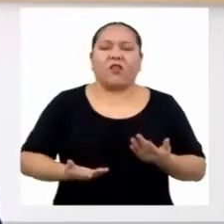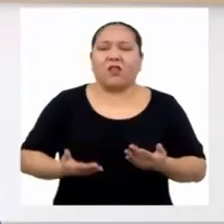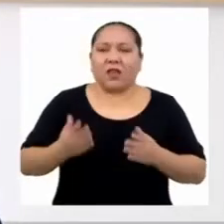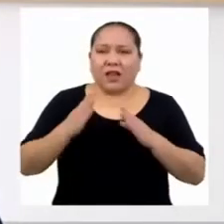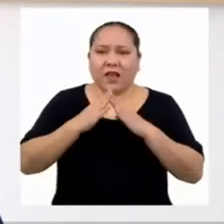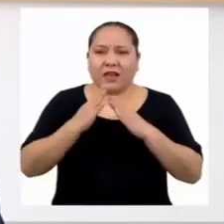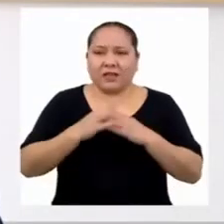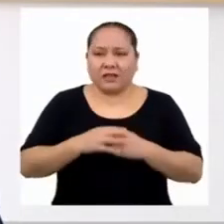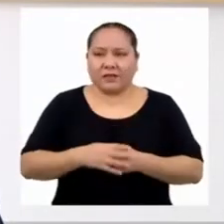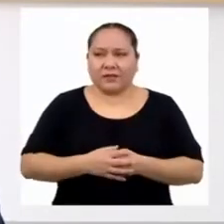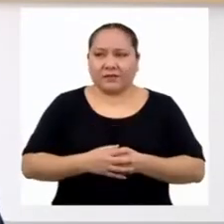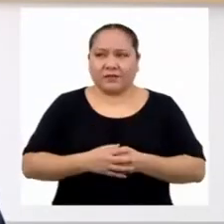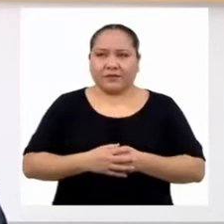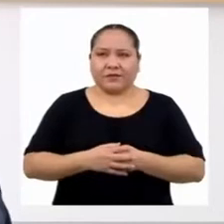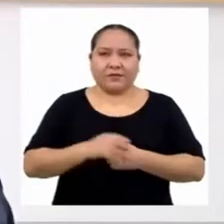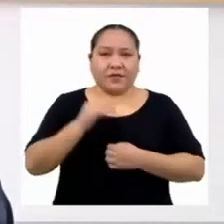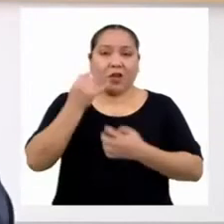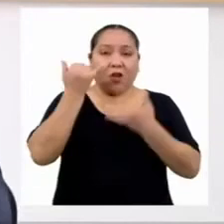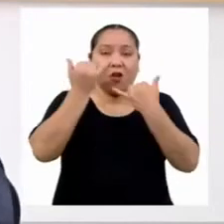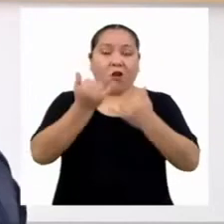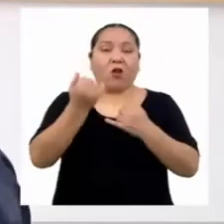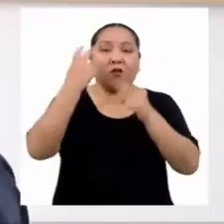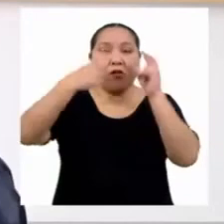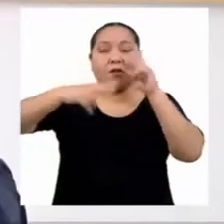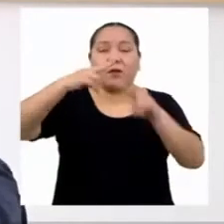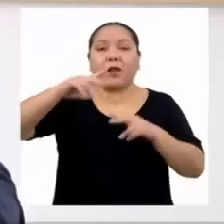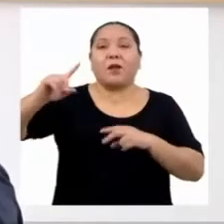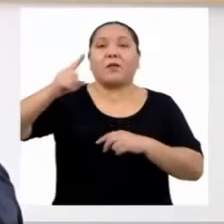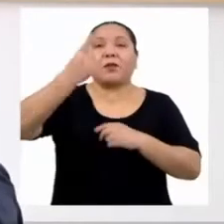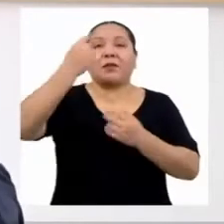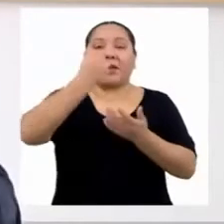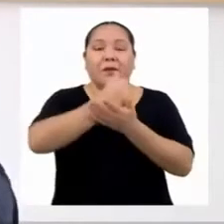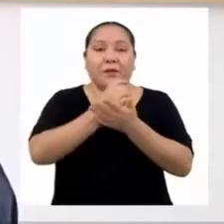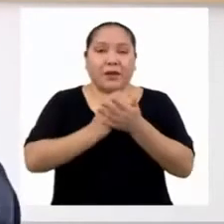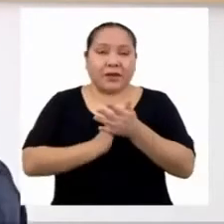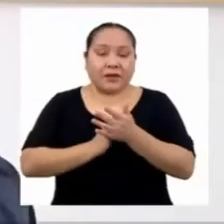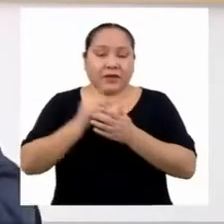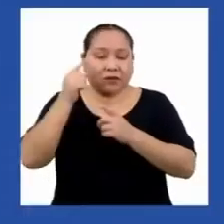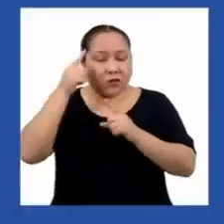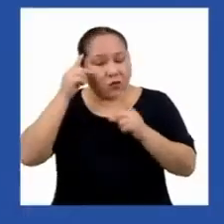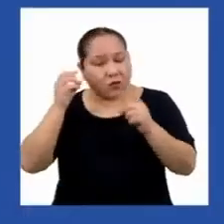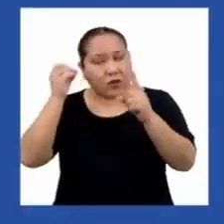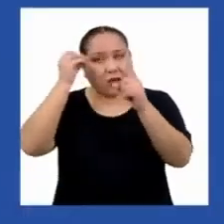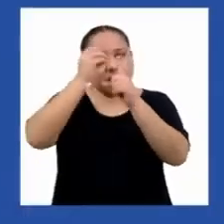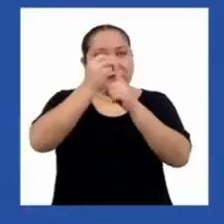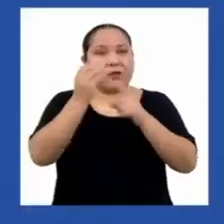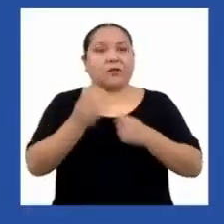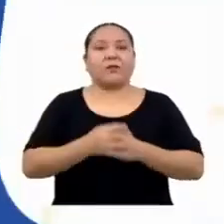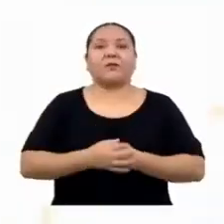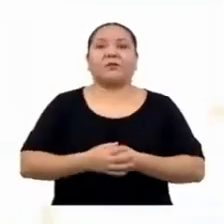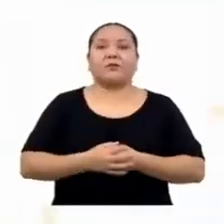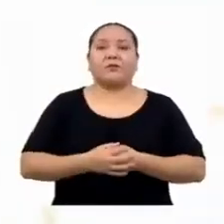Hoy desarrollaremos juntos la primera actividad, que tiene como propósito